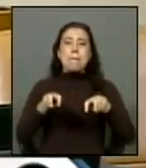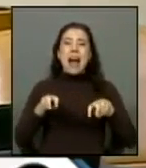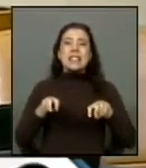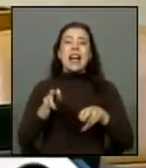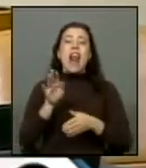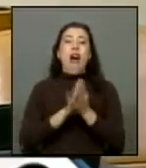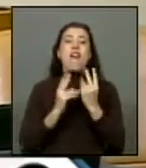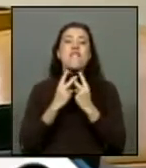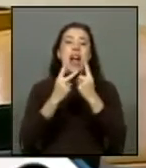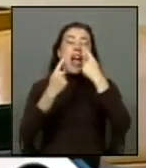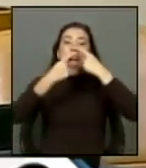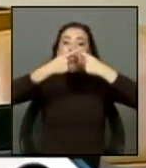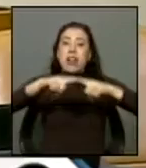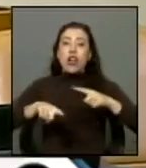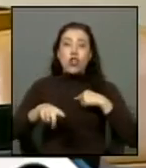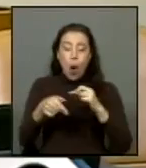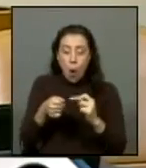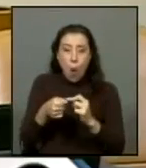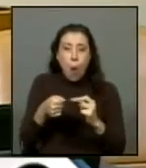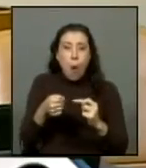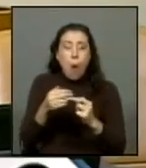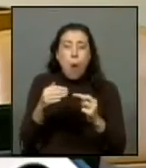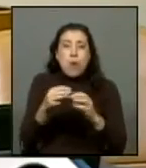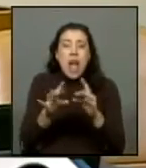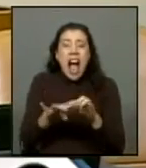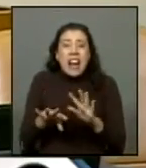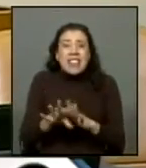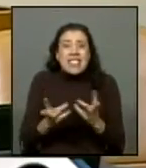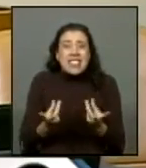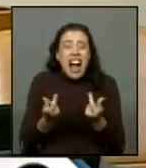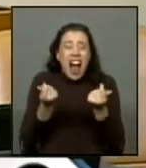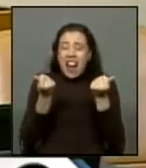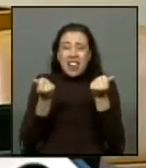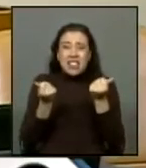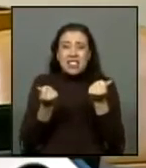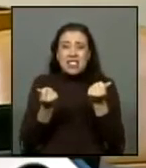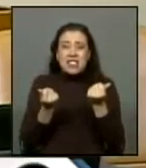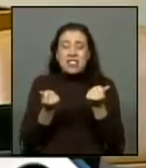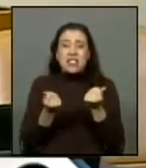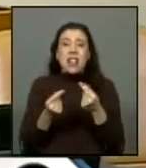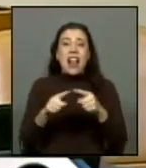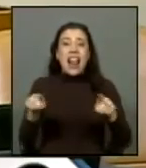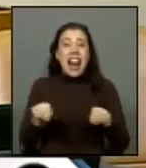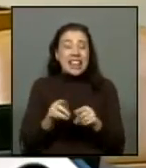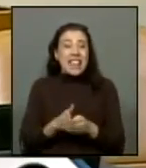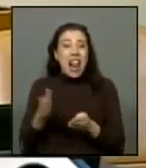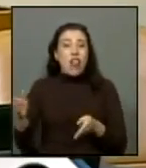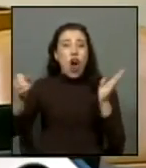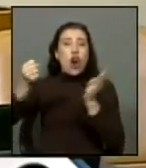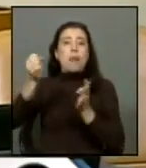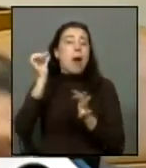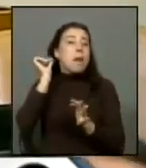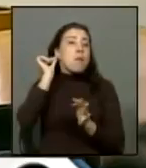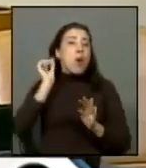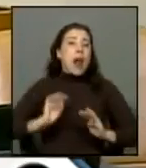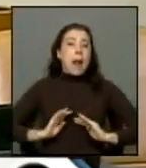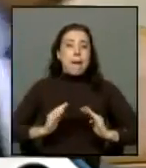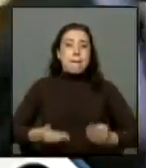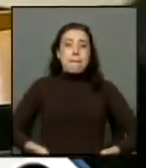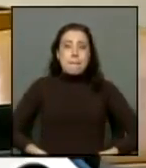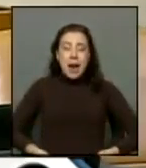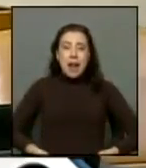desconocido arden mis uñas y los poros los tranvías en la sala contigua golpean a una mujer embarazada